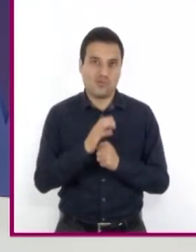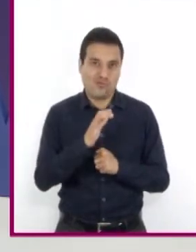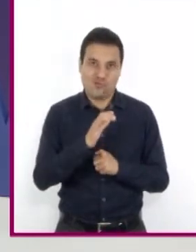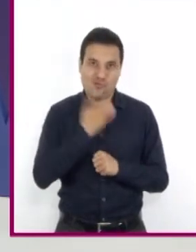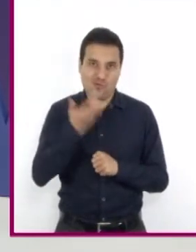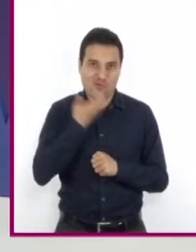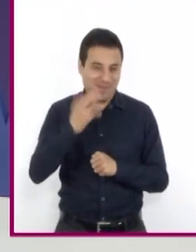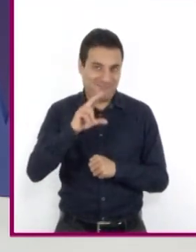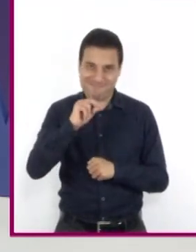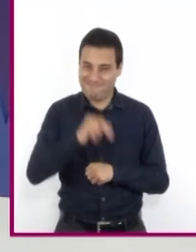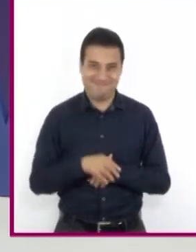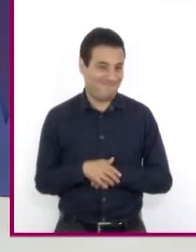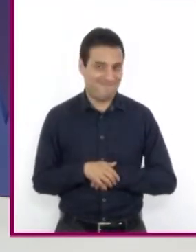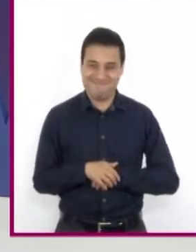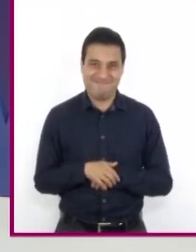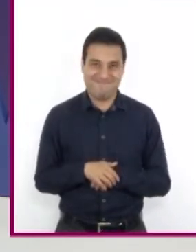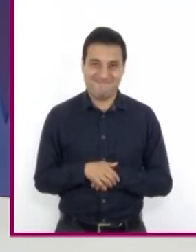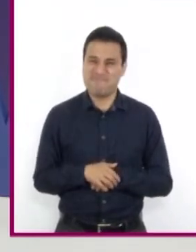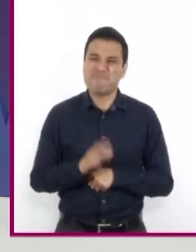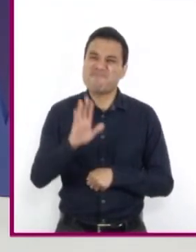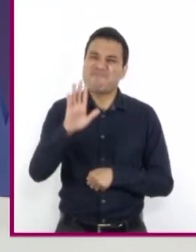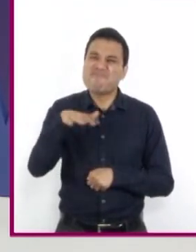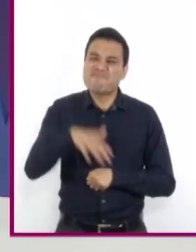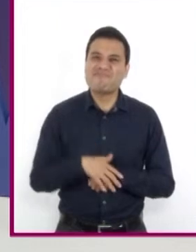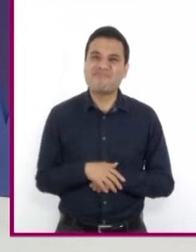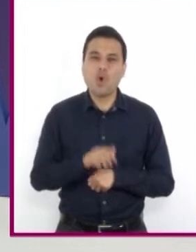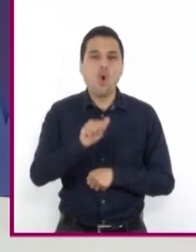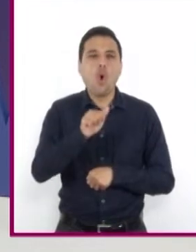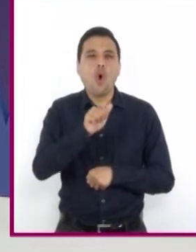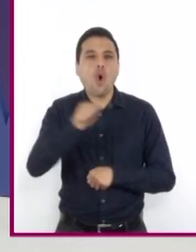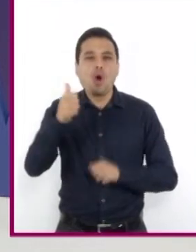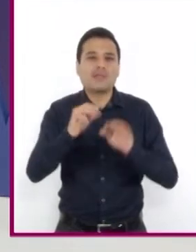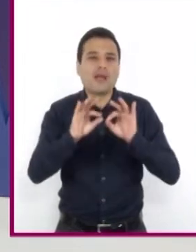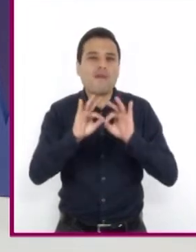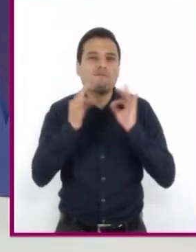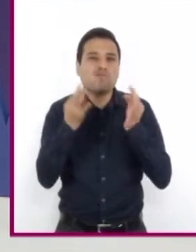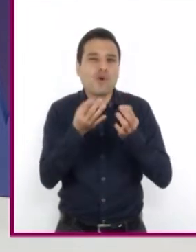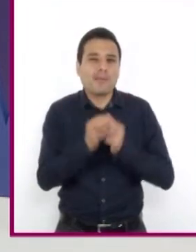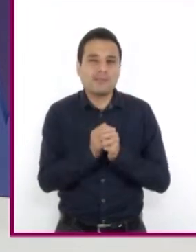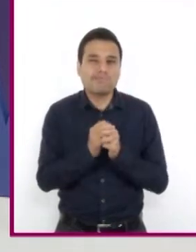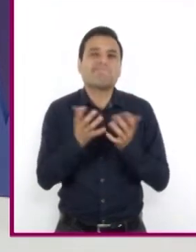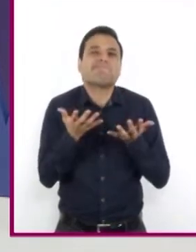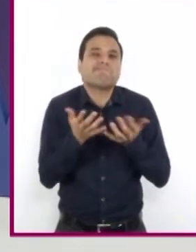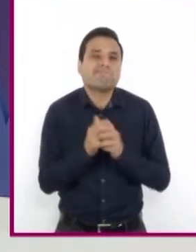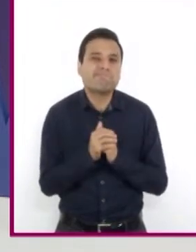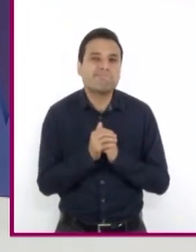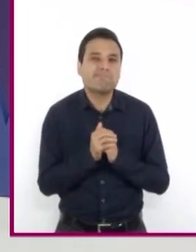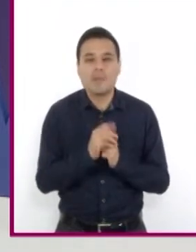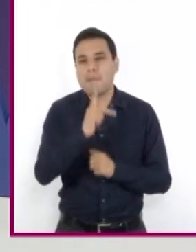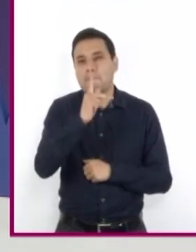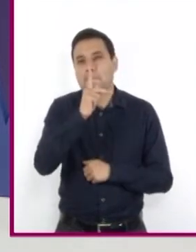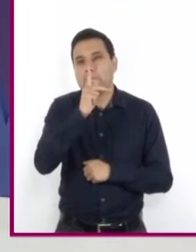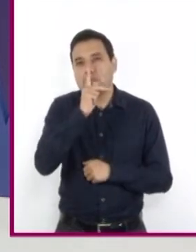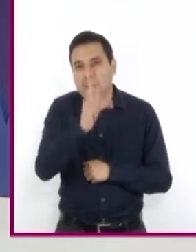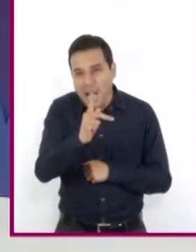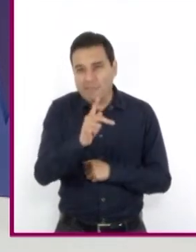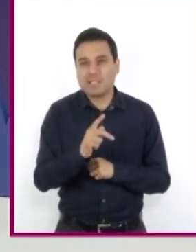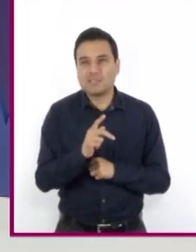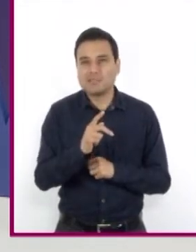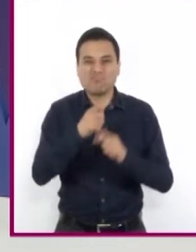variante dialéctica. Profesor, otra forma que tenemos de conocer las distintas expresiones hispanohablantes